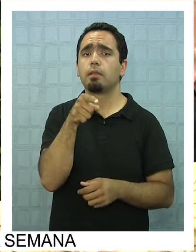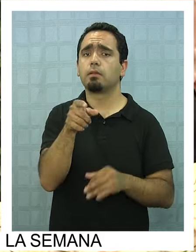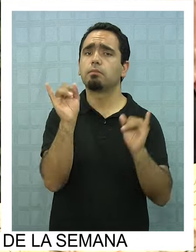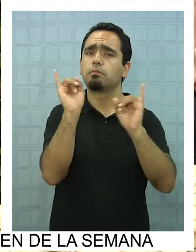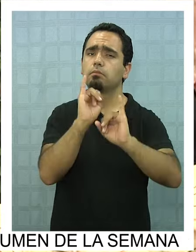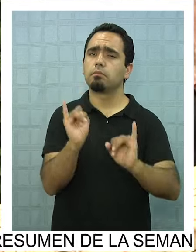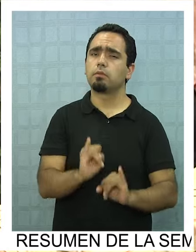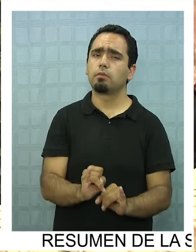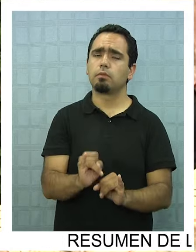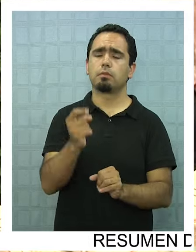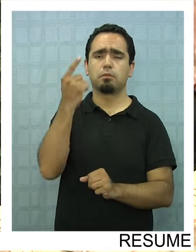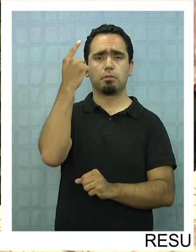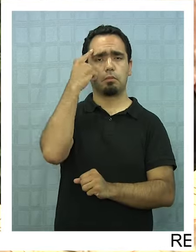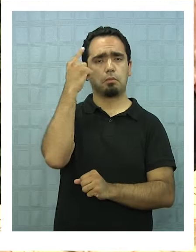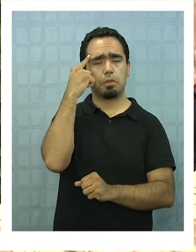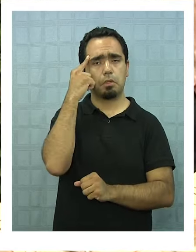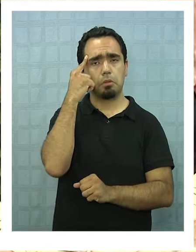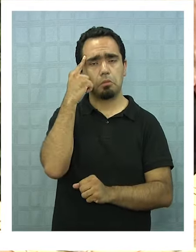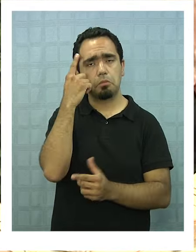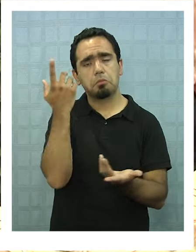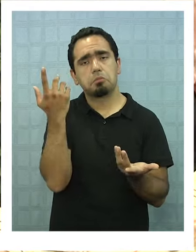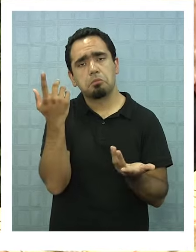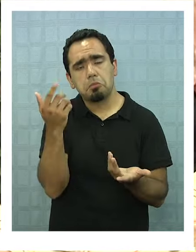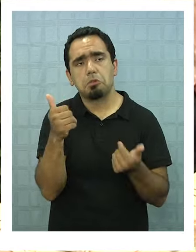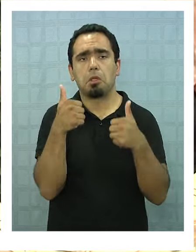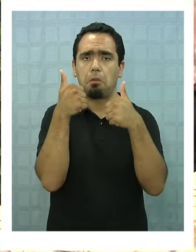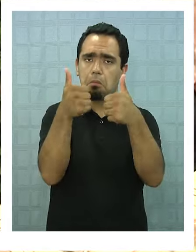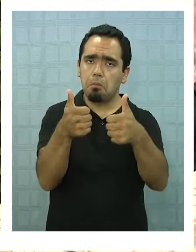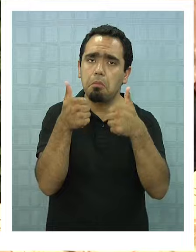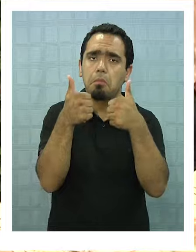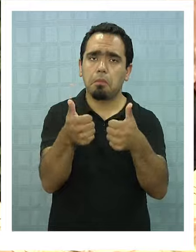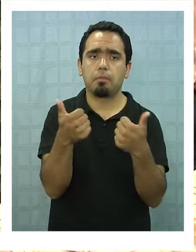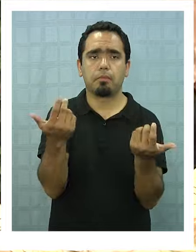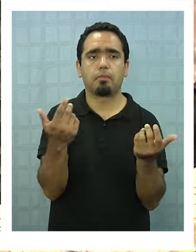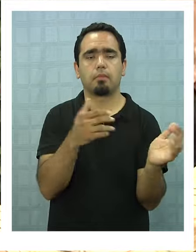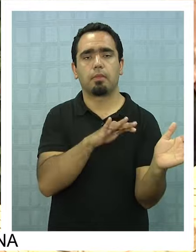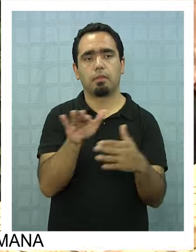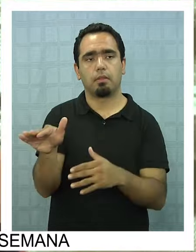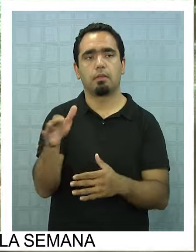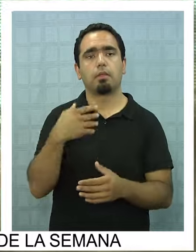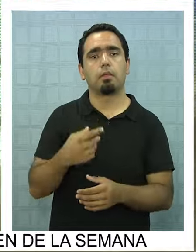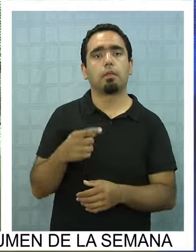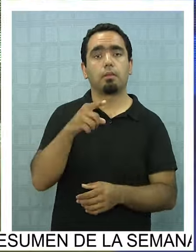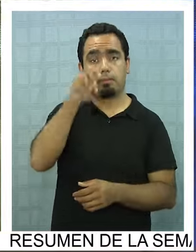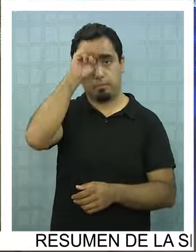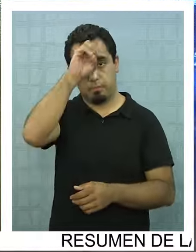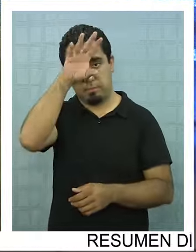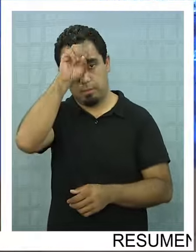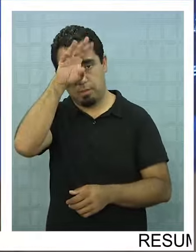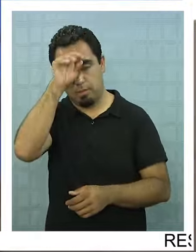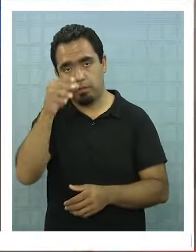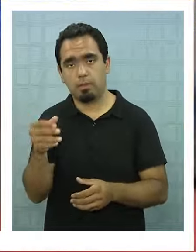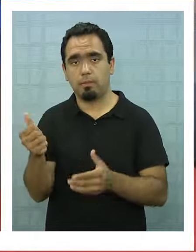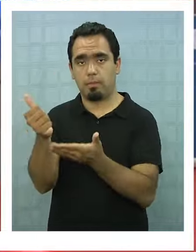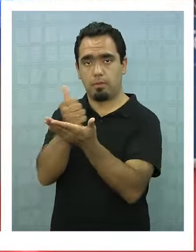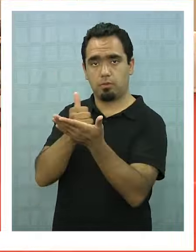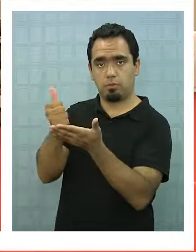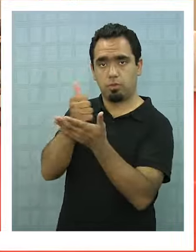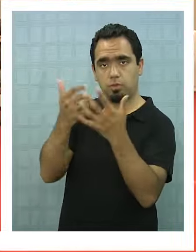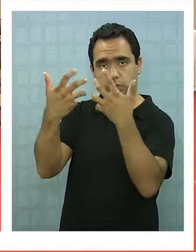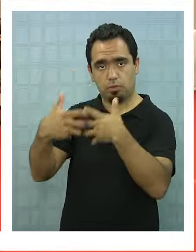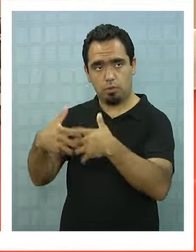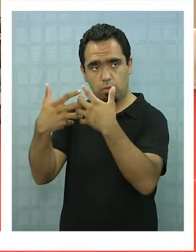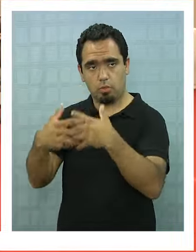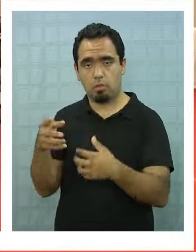Yo creo que en ese sentido está dando resultado a nuestras especialidades del área metalmercánica. TEC y la Asociación de Industriales